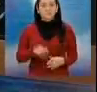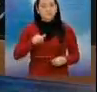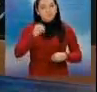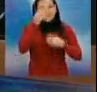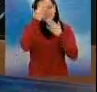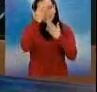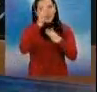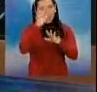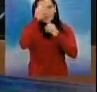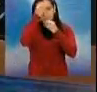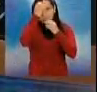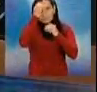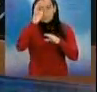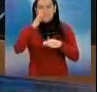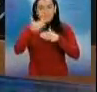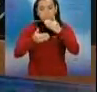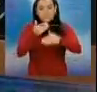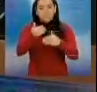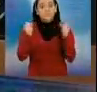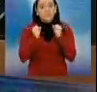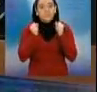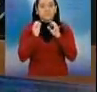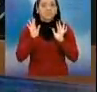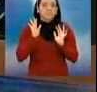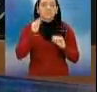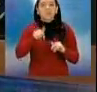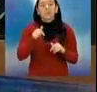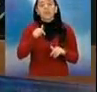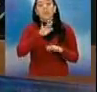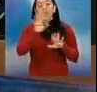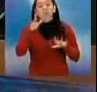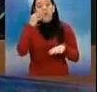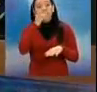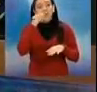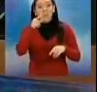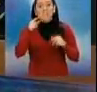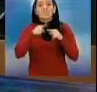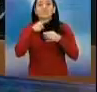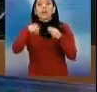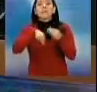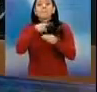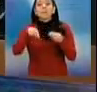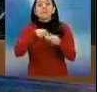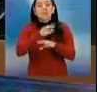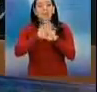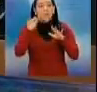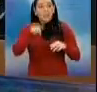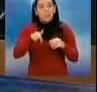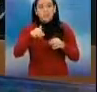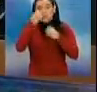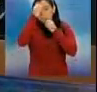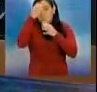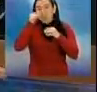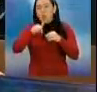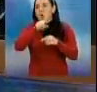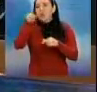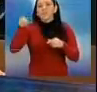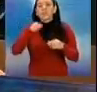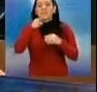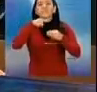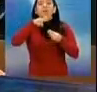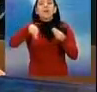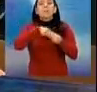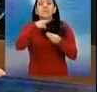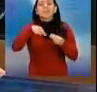Gracias Marisol, familiares y amigos de Cristina Cicaviza lanzaron hoy una campaña, se trata